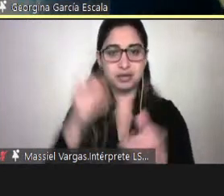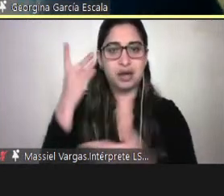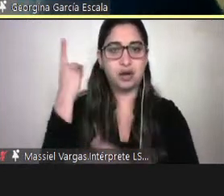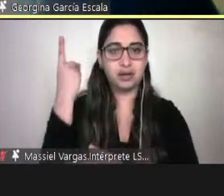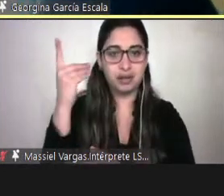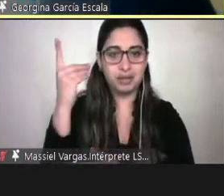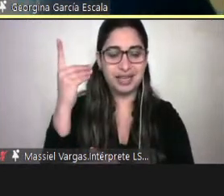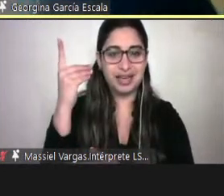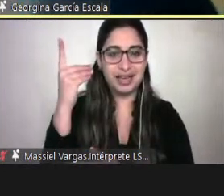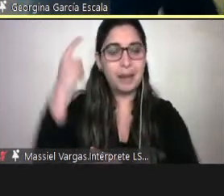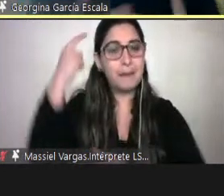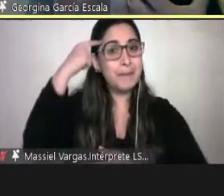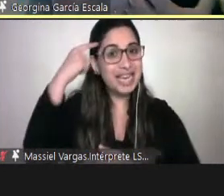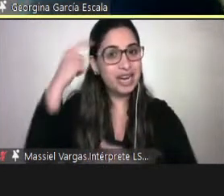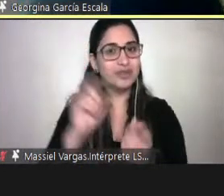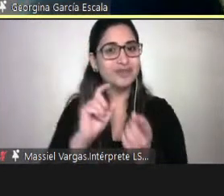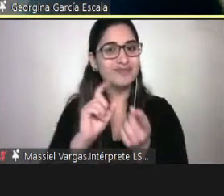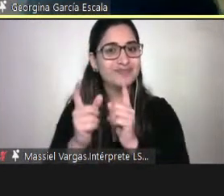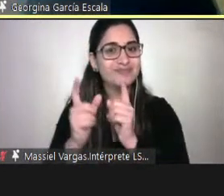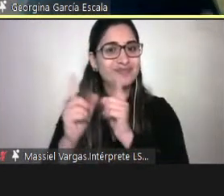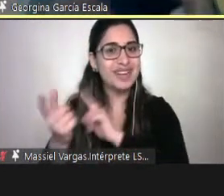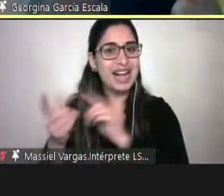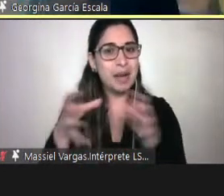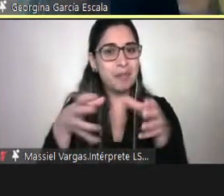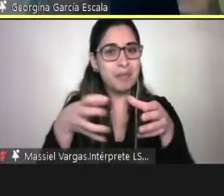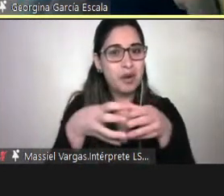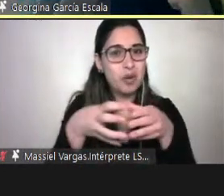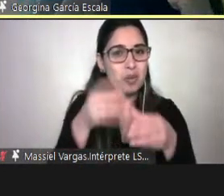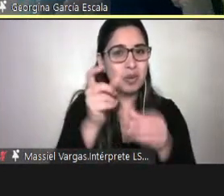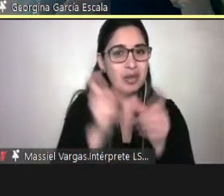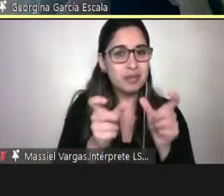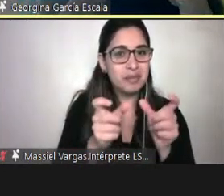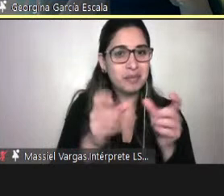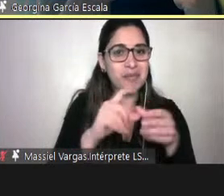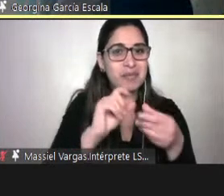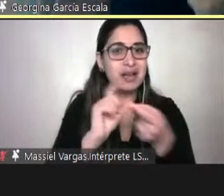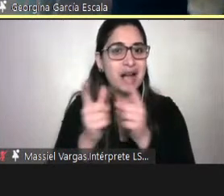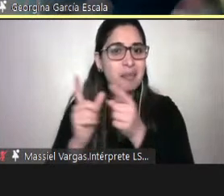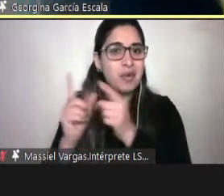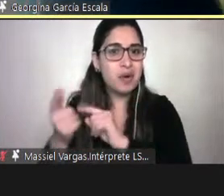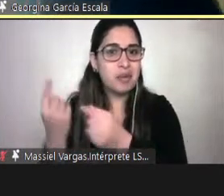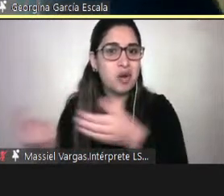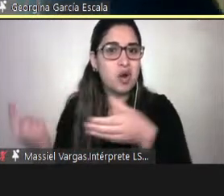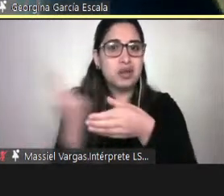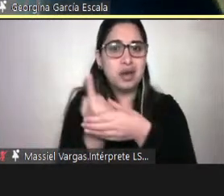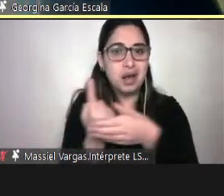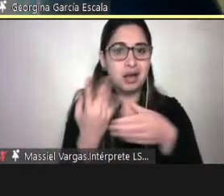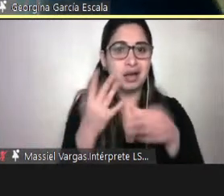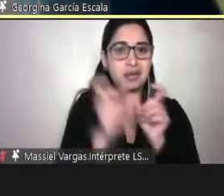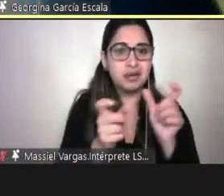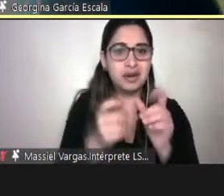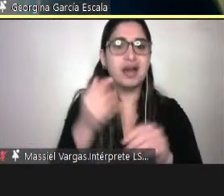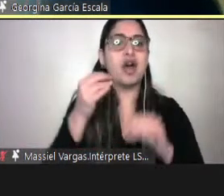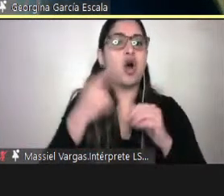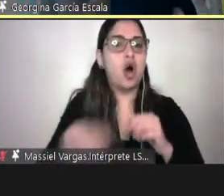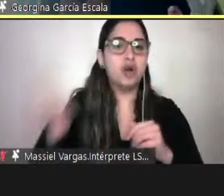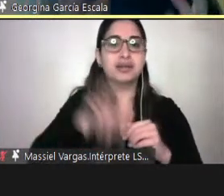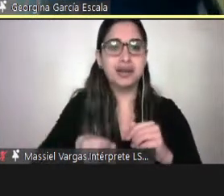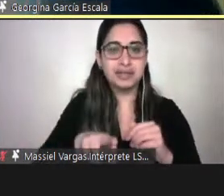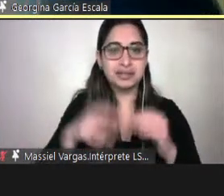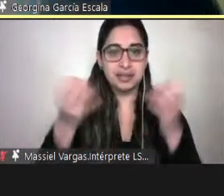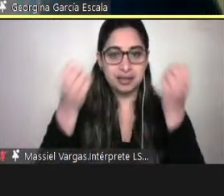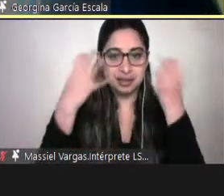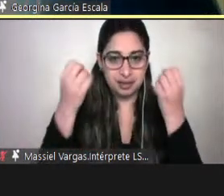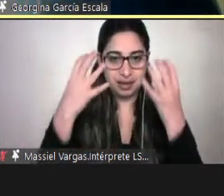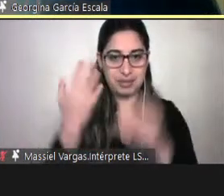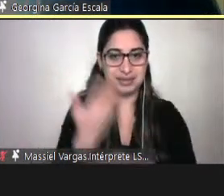rotación de los equipos hay que volver entonces a capacitar y compartir. La ventaja es que somos